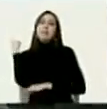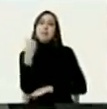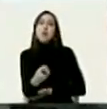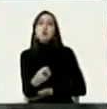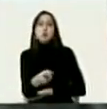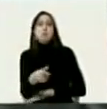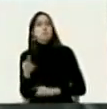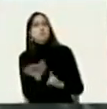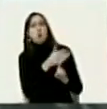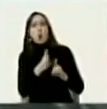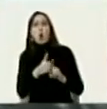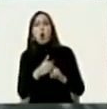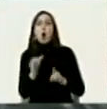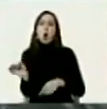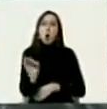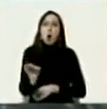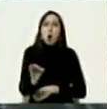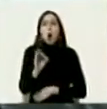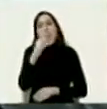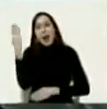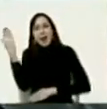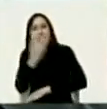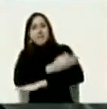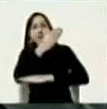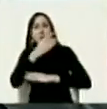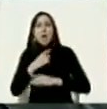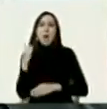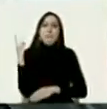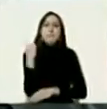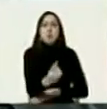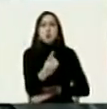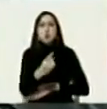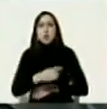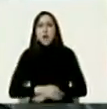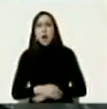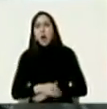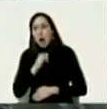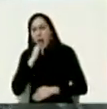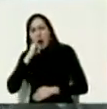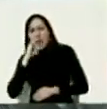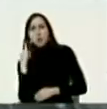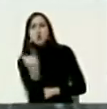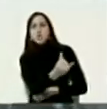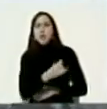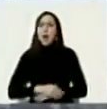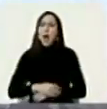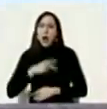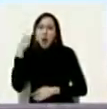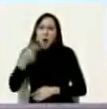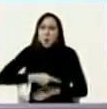crimen como las sanciones una cosa es denunciar una política ilegal e inmoral como la política de sanciones imperialistas